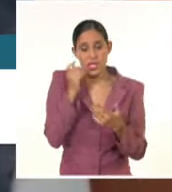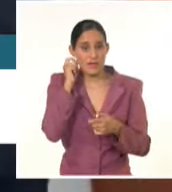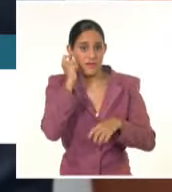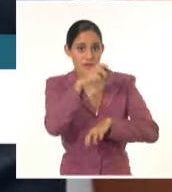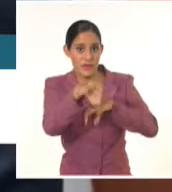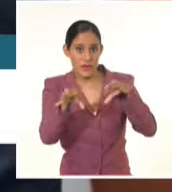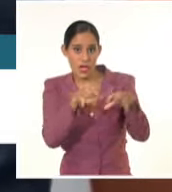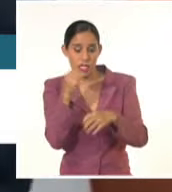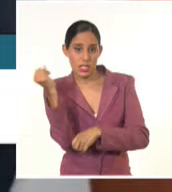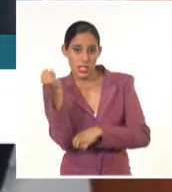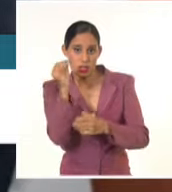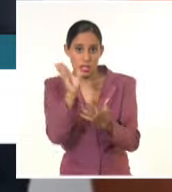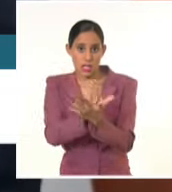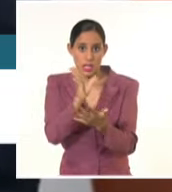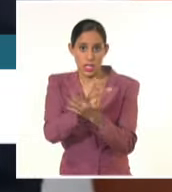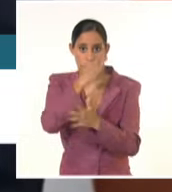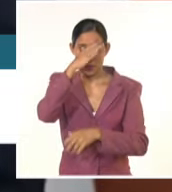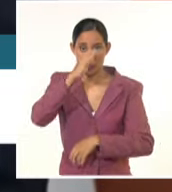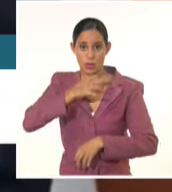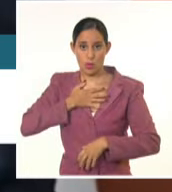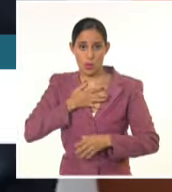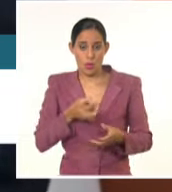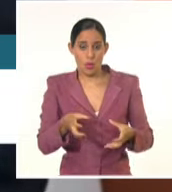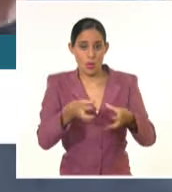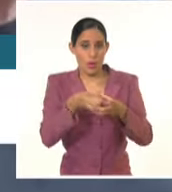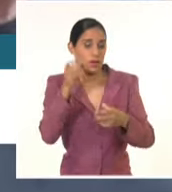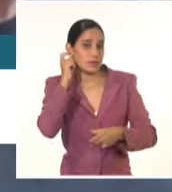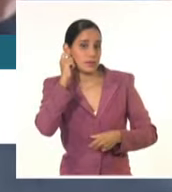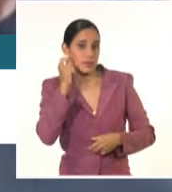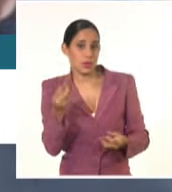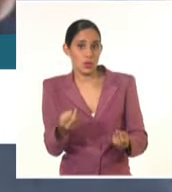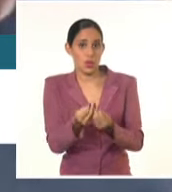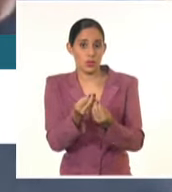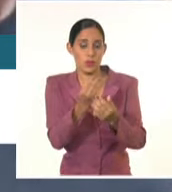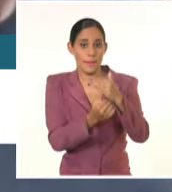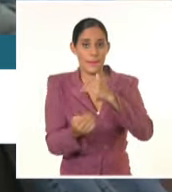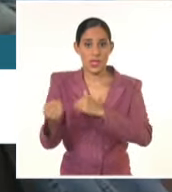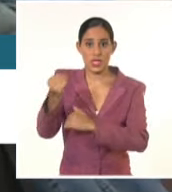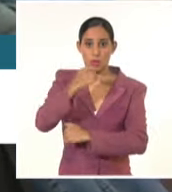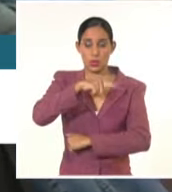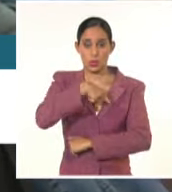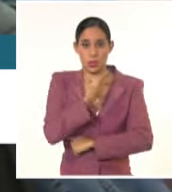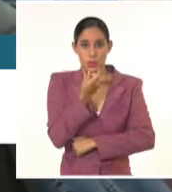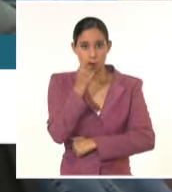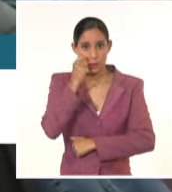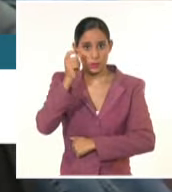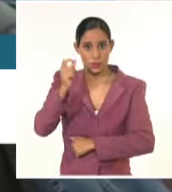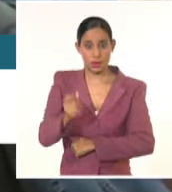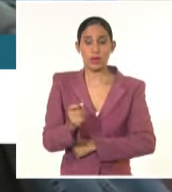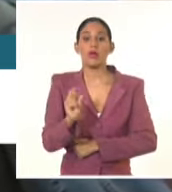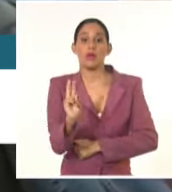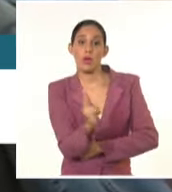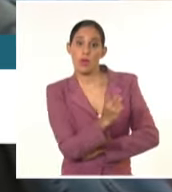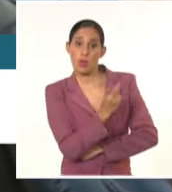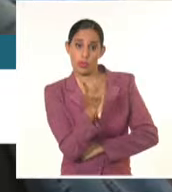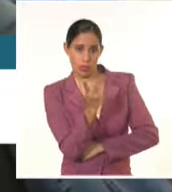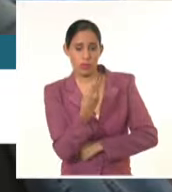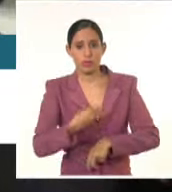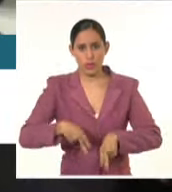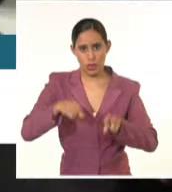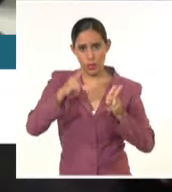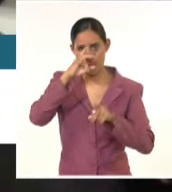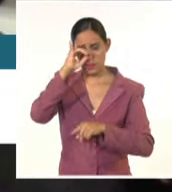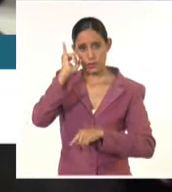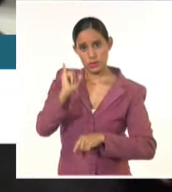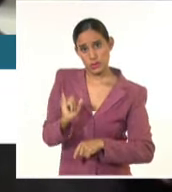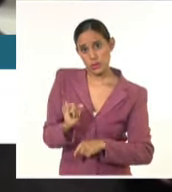del Libro. La señora Yasmina Bojinovich y el ministro de Cultura, Alpidio Alonso Grau, coincidieron en la posibilidad de concretar